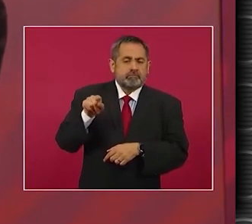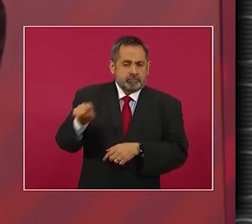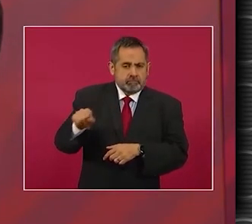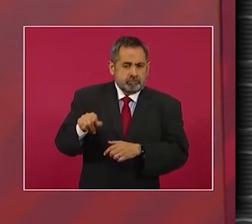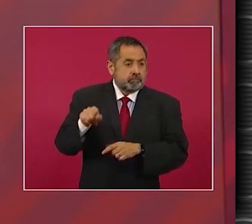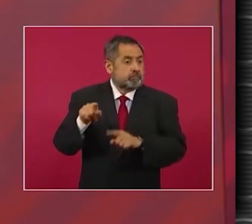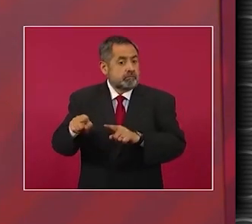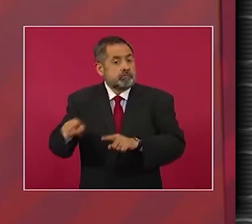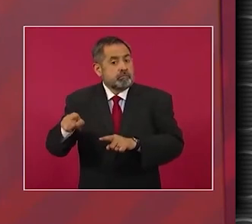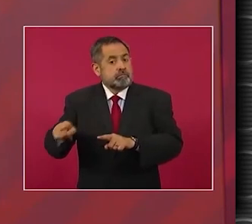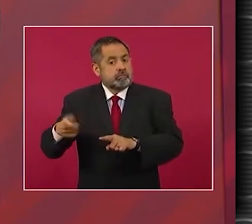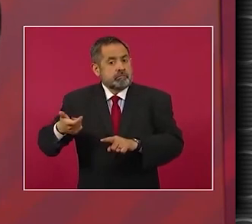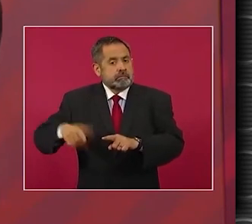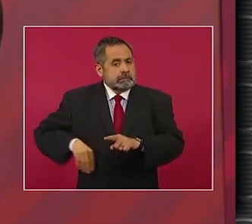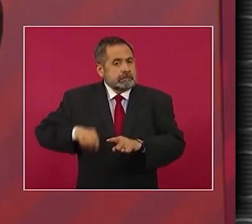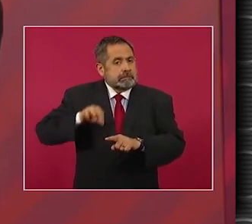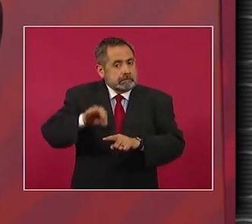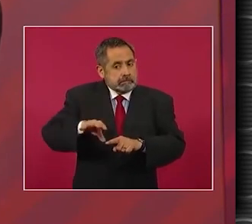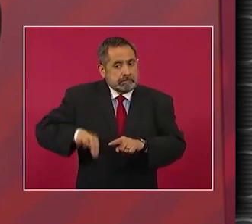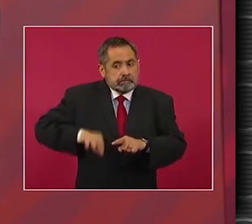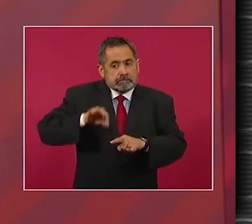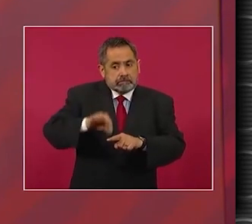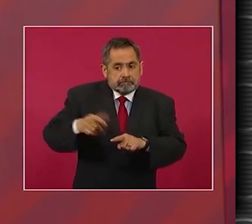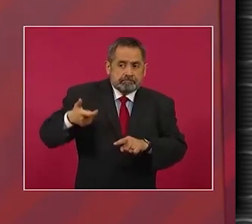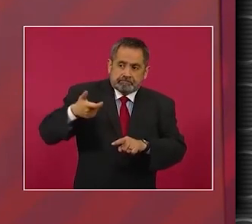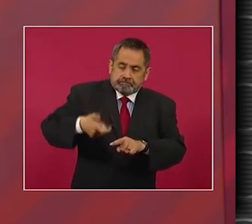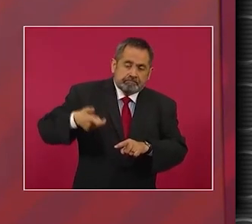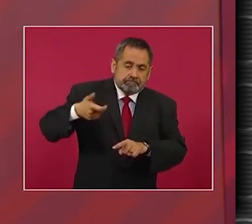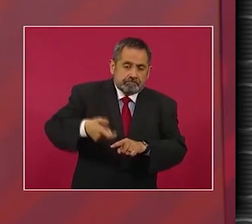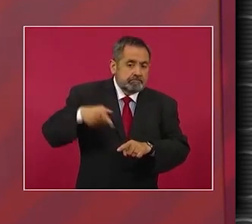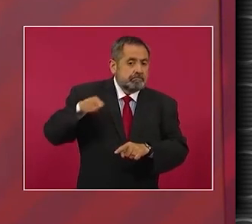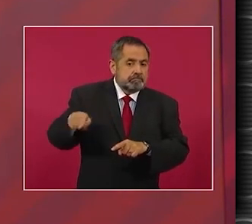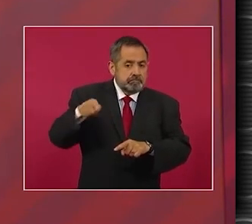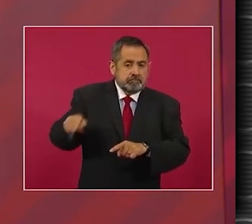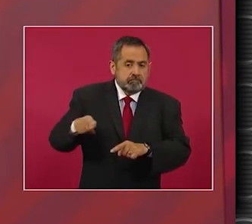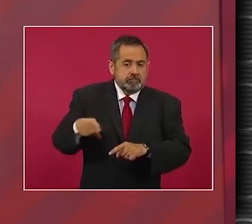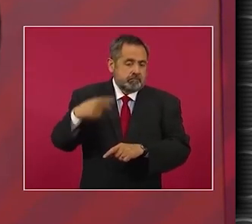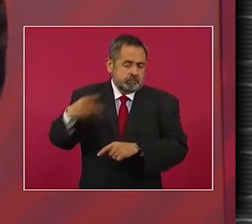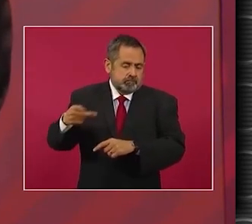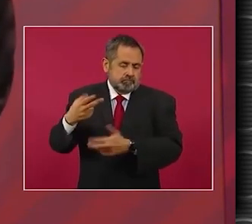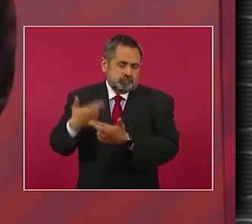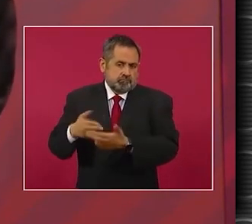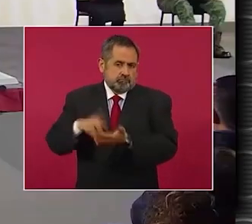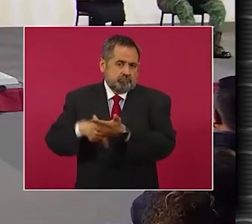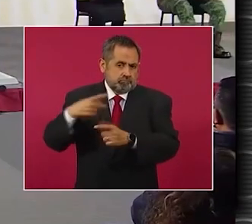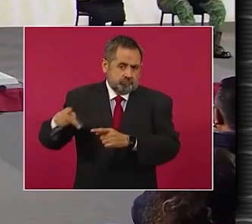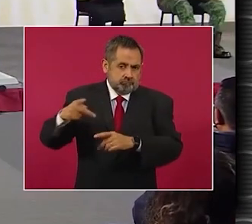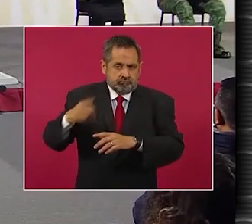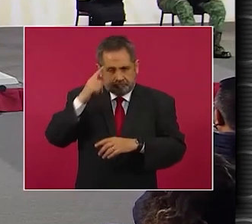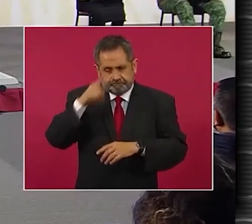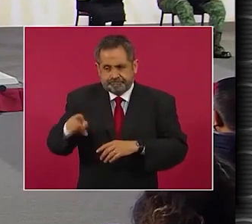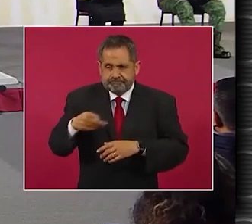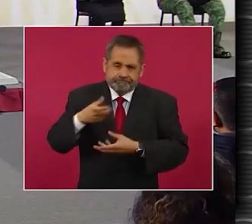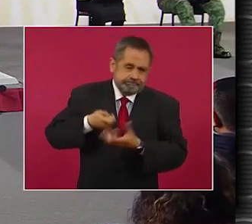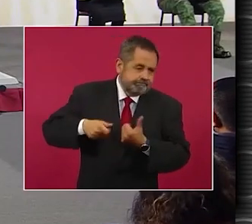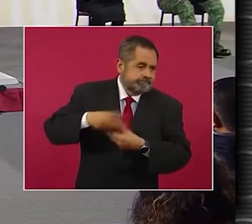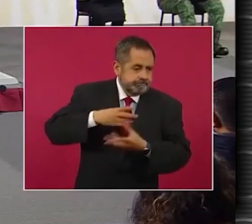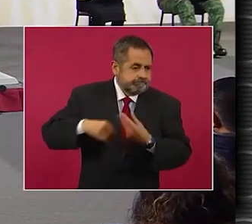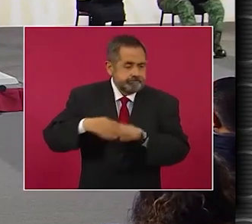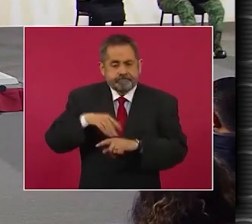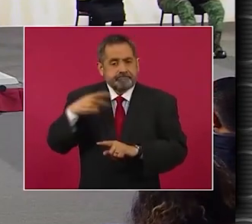que había puesto dinero de su patrimonio para enfrentar